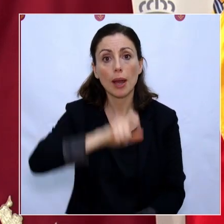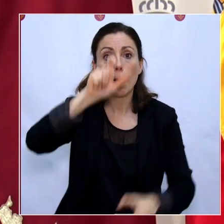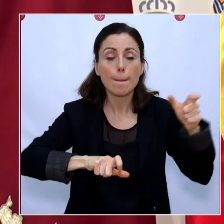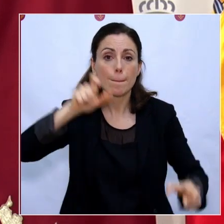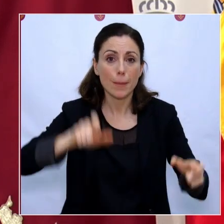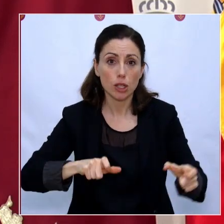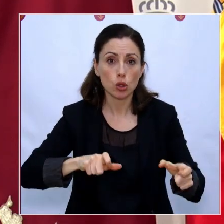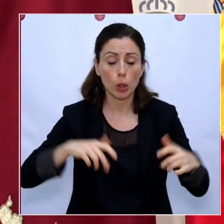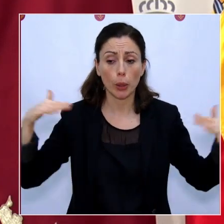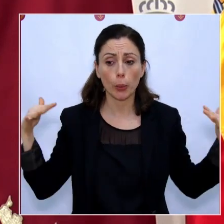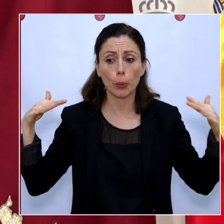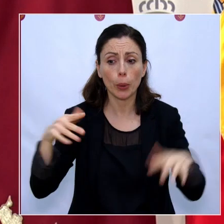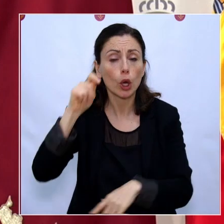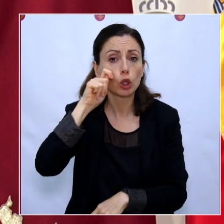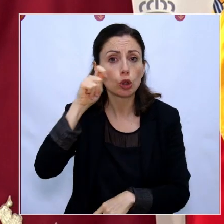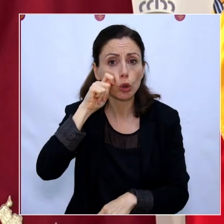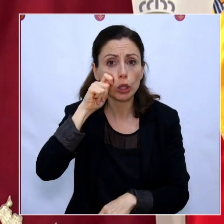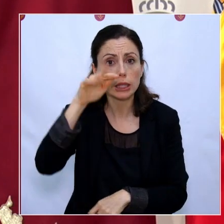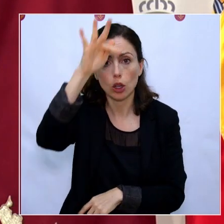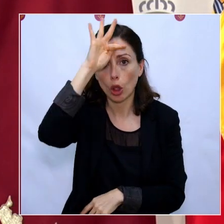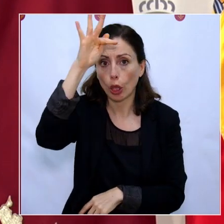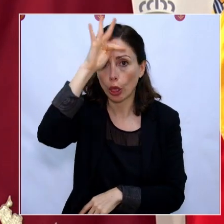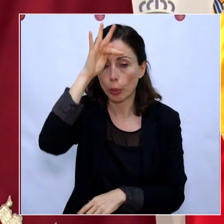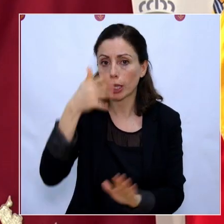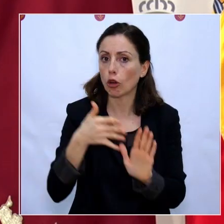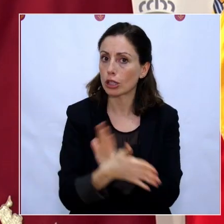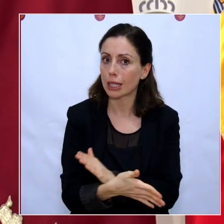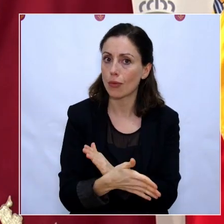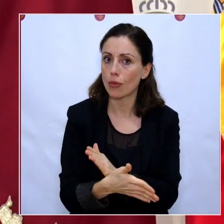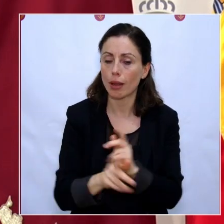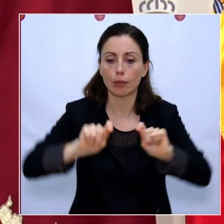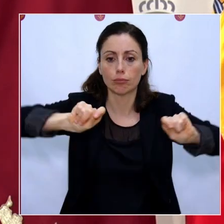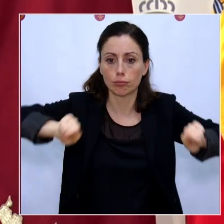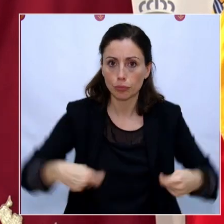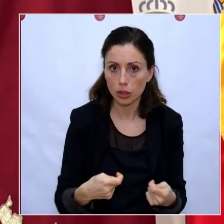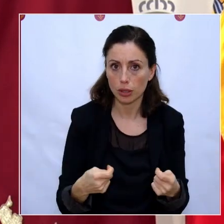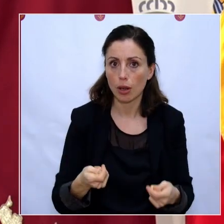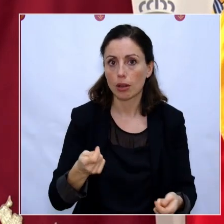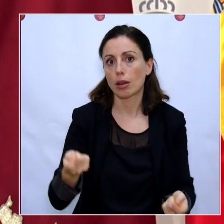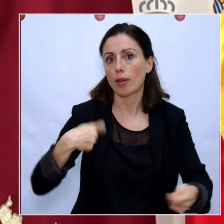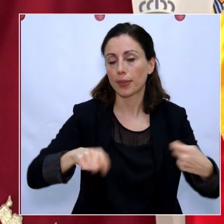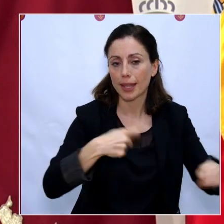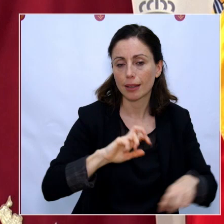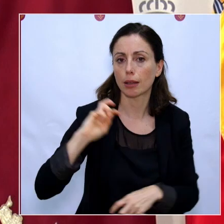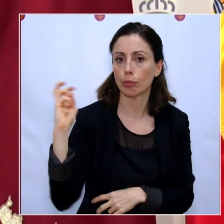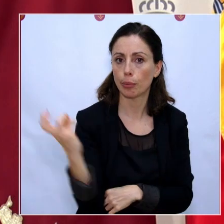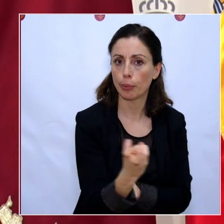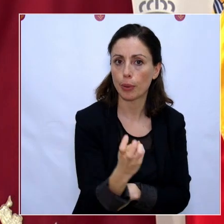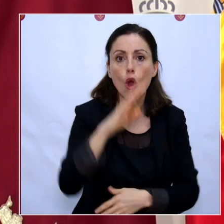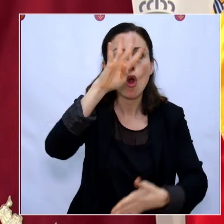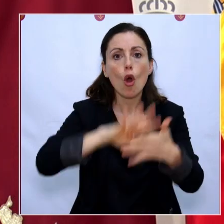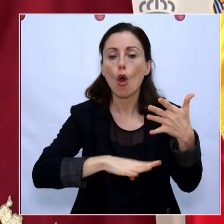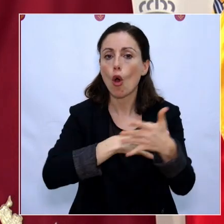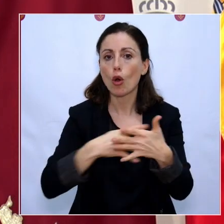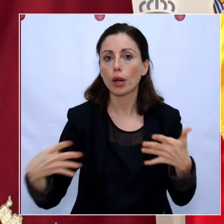gran afluencia turística, los domingos, esté restringida la apertura de esos establecimientos comerciales. Un horario